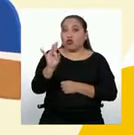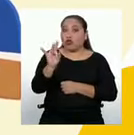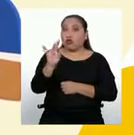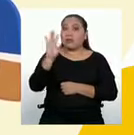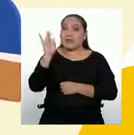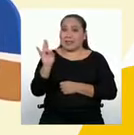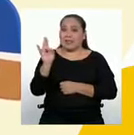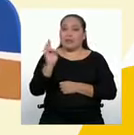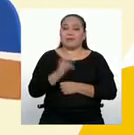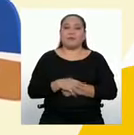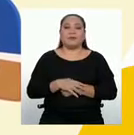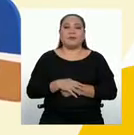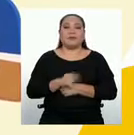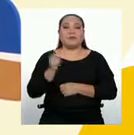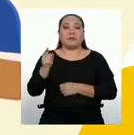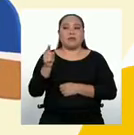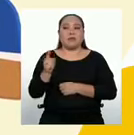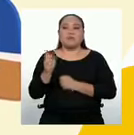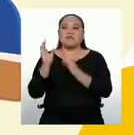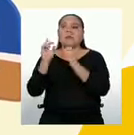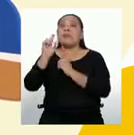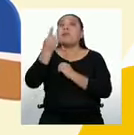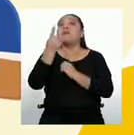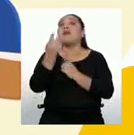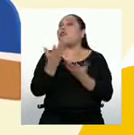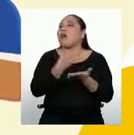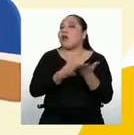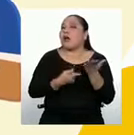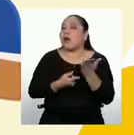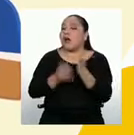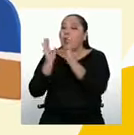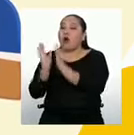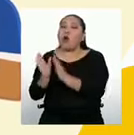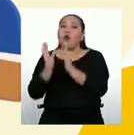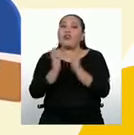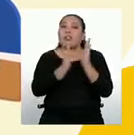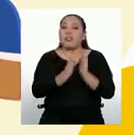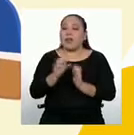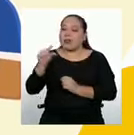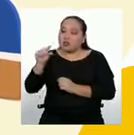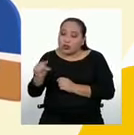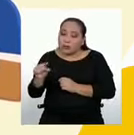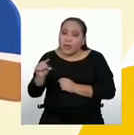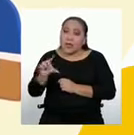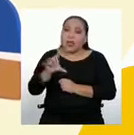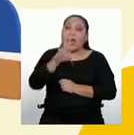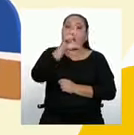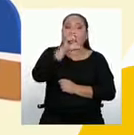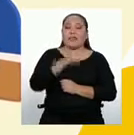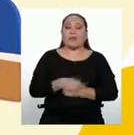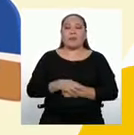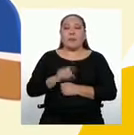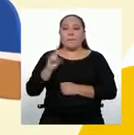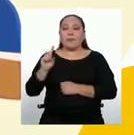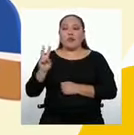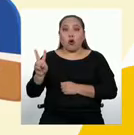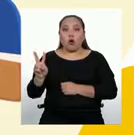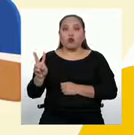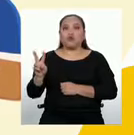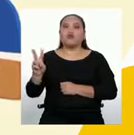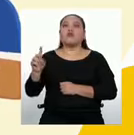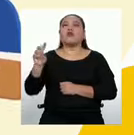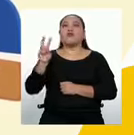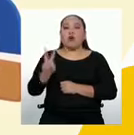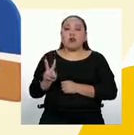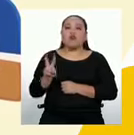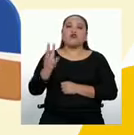y 7. Realizamos el primer paso. Ordenamos los datos en orden ascendente. Primero escribimos 2, luego